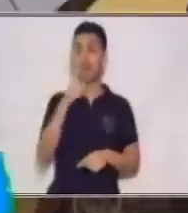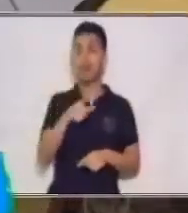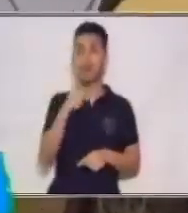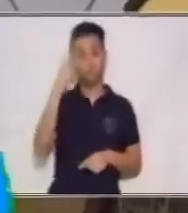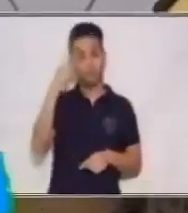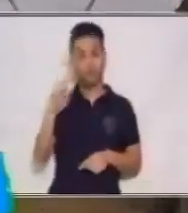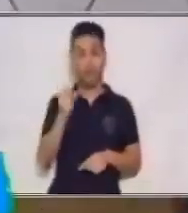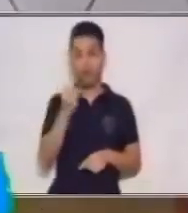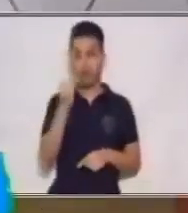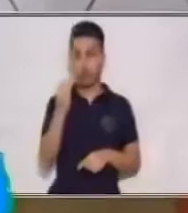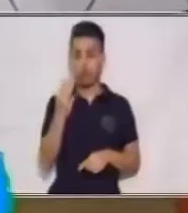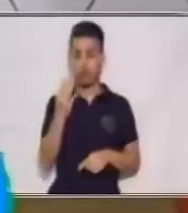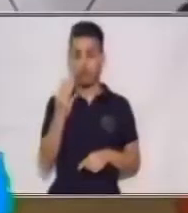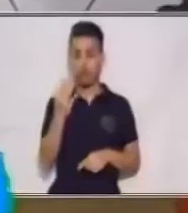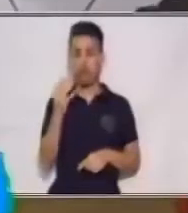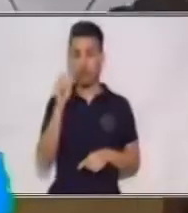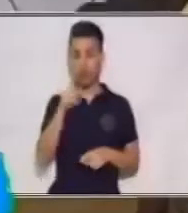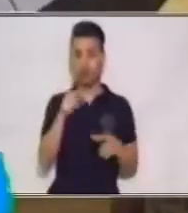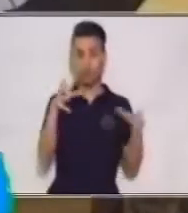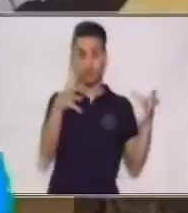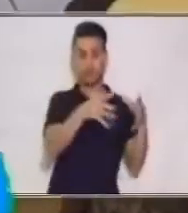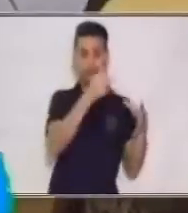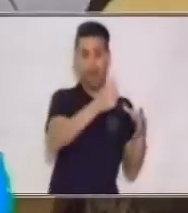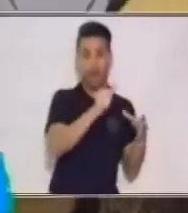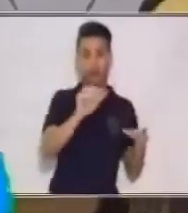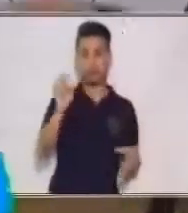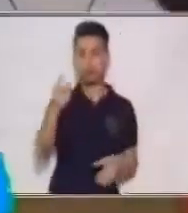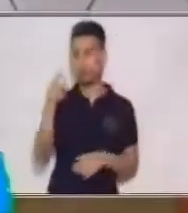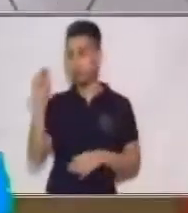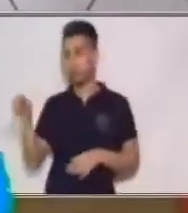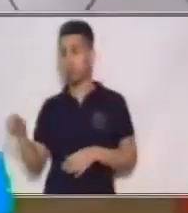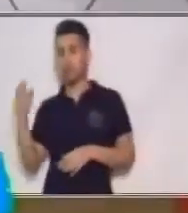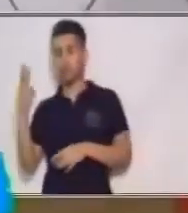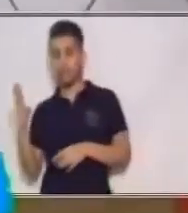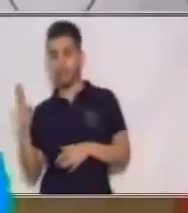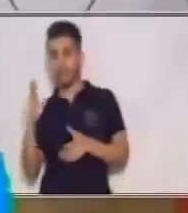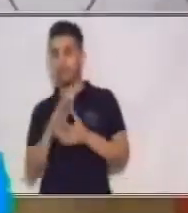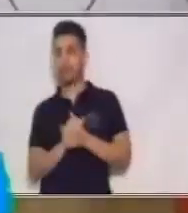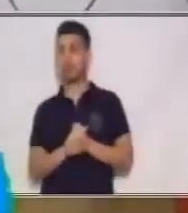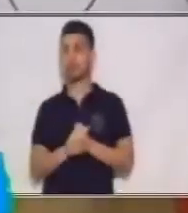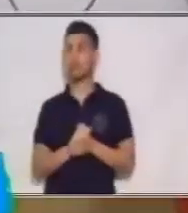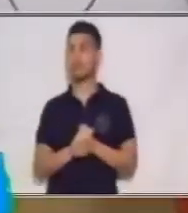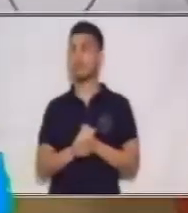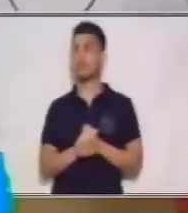al conjunto A y el segundo pertenece al conjunto B. Bien,